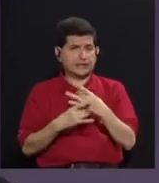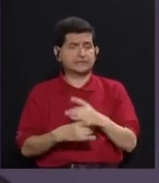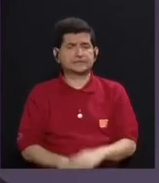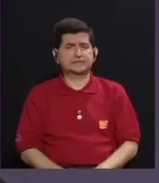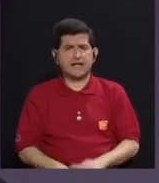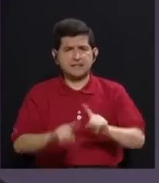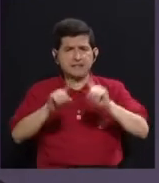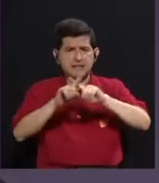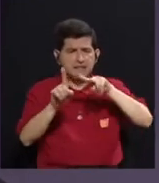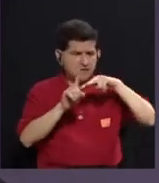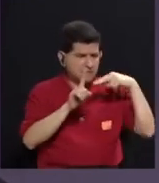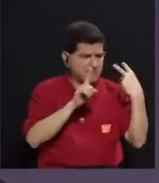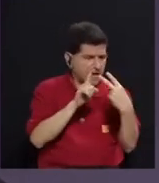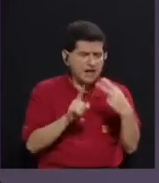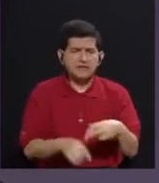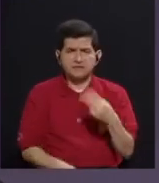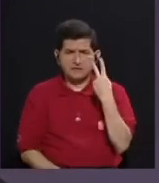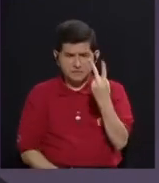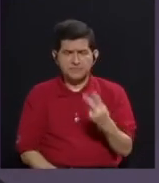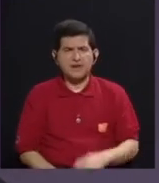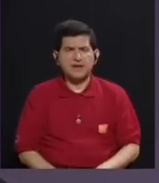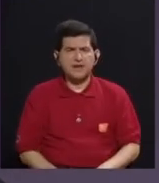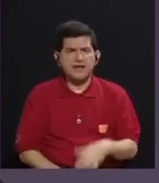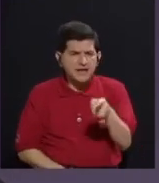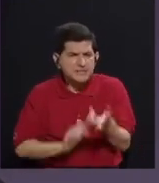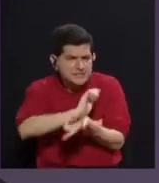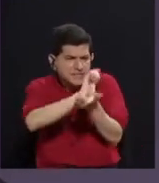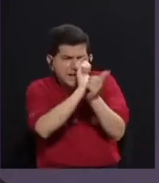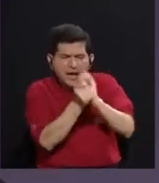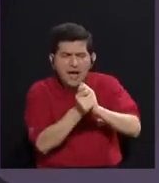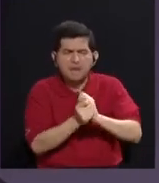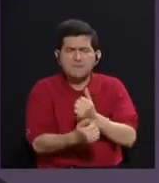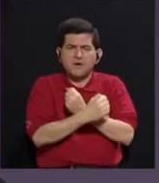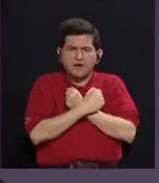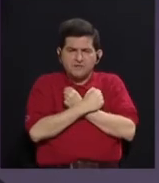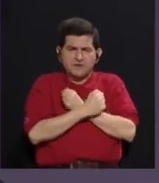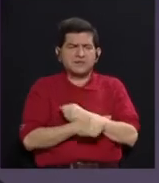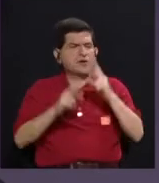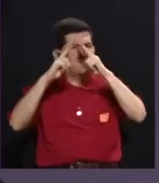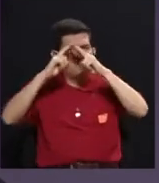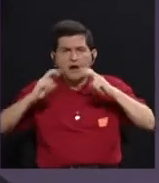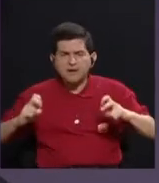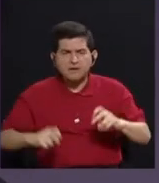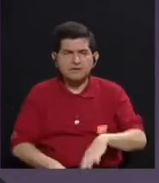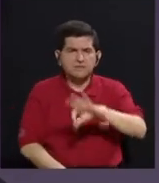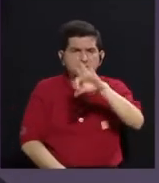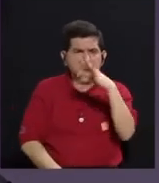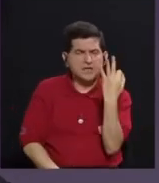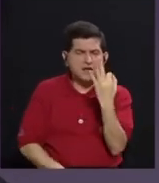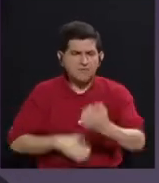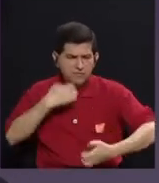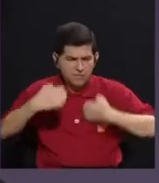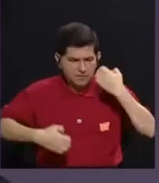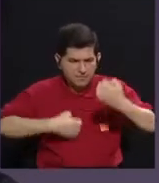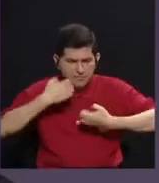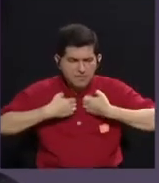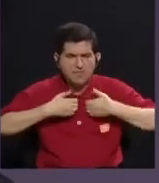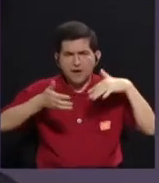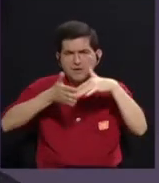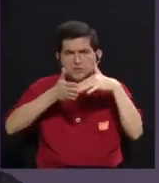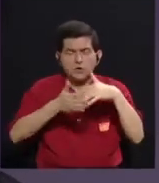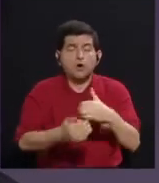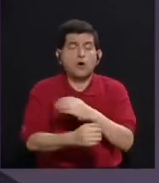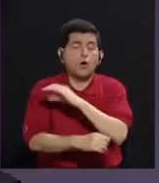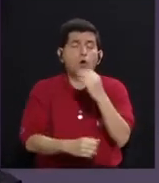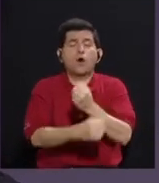visto de muchas maneras. El giro afectivo también analiza, digamos, la manera en que la emocionología o esta